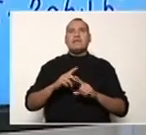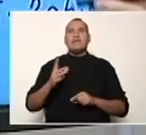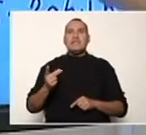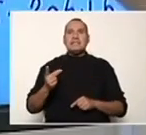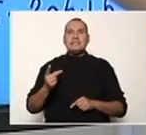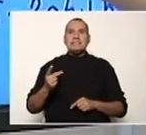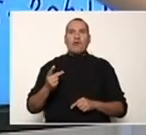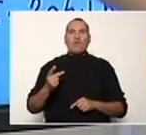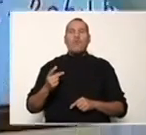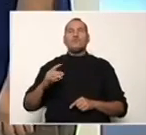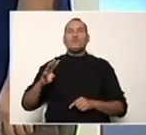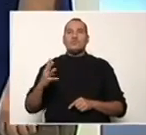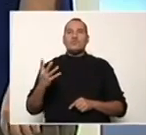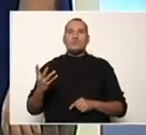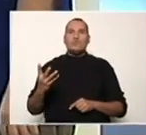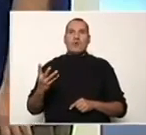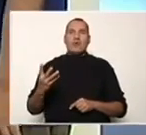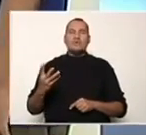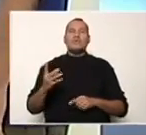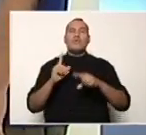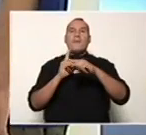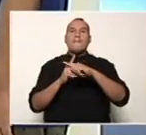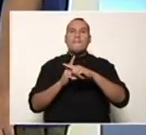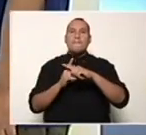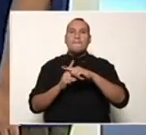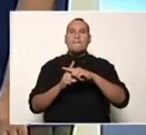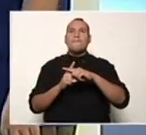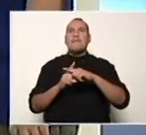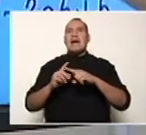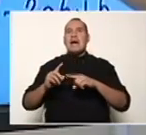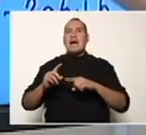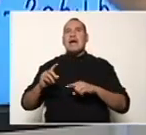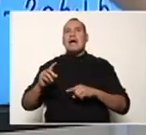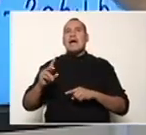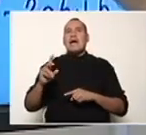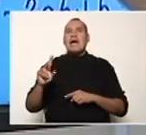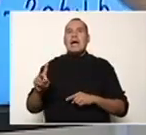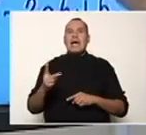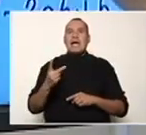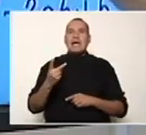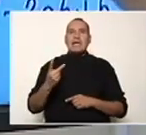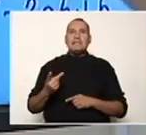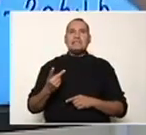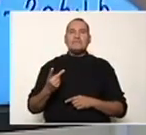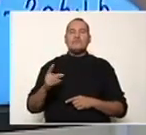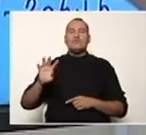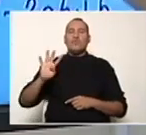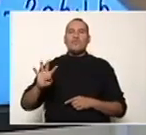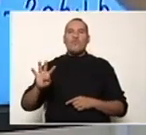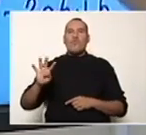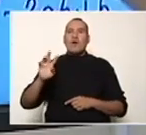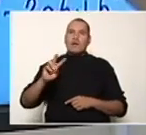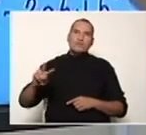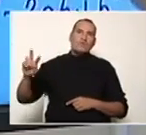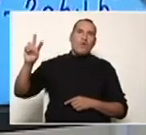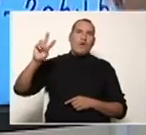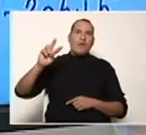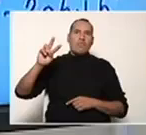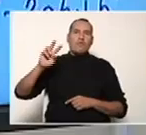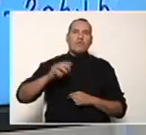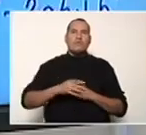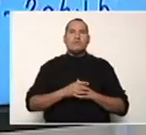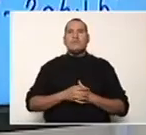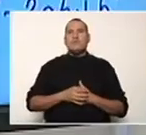es 4. Más cuadrado del segundo. El segundo es 4 y lo elevo